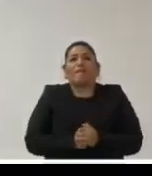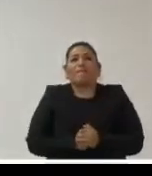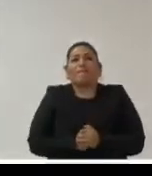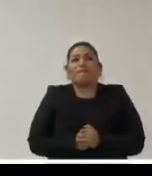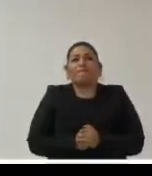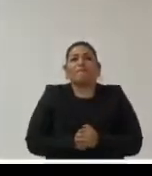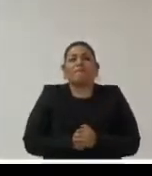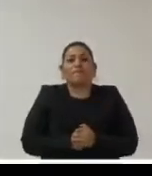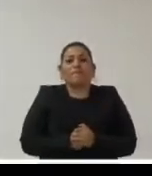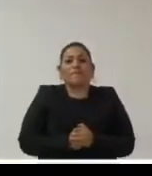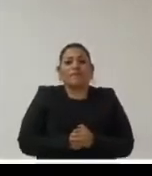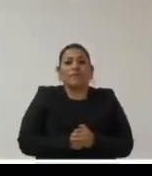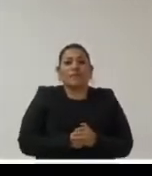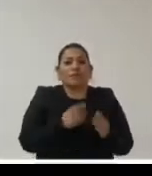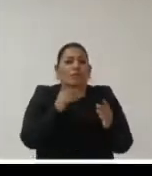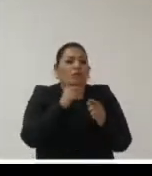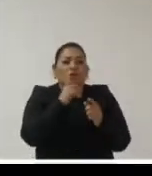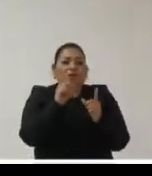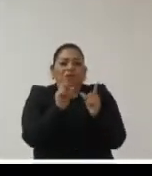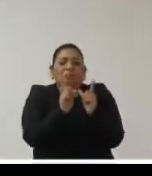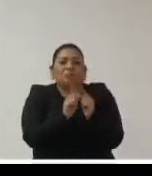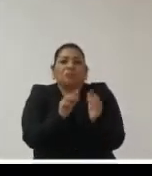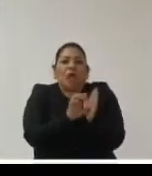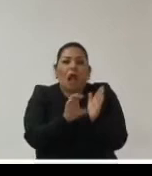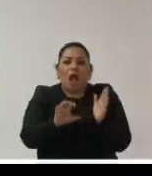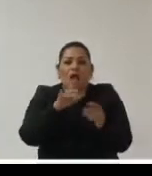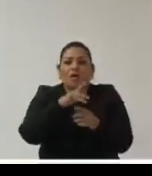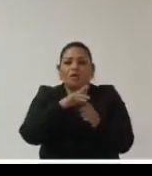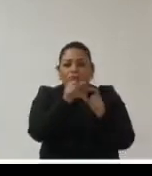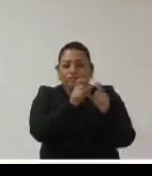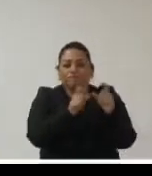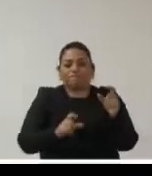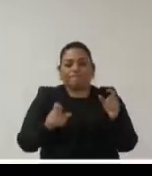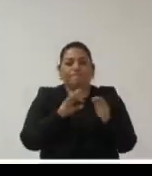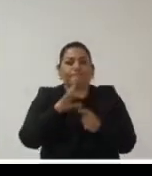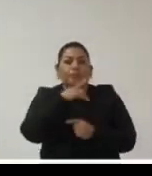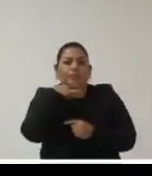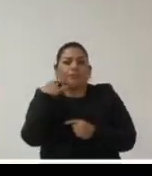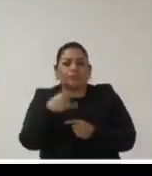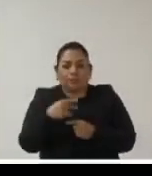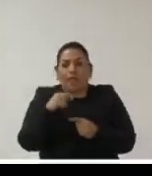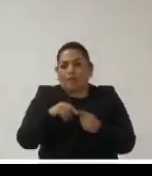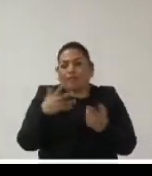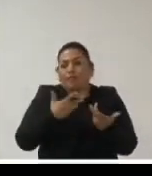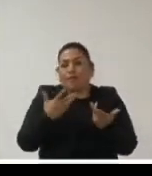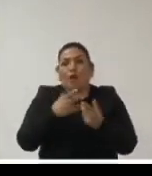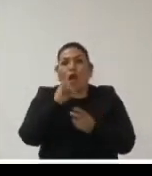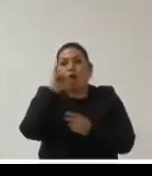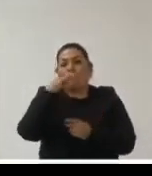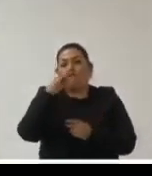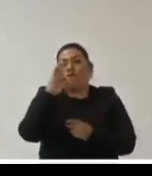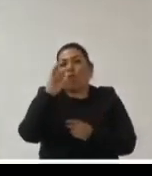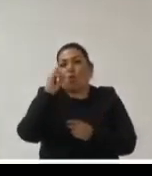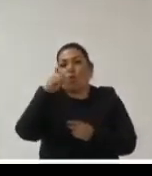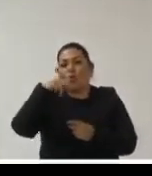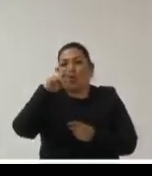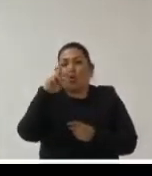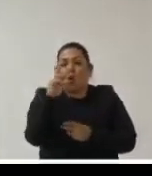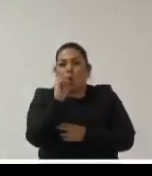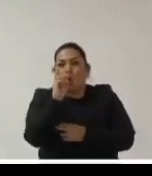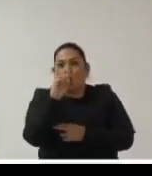cuento solo un ejemplo de lo que nosotros hemos hecho en Chile nosotros tenemos el portal de InfoLobby en Chile que es